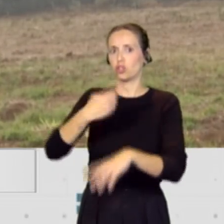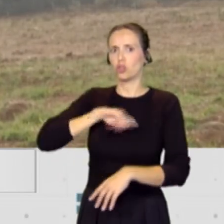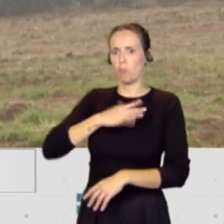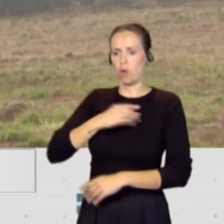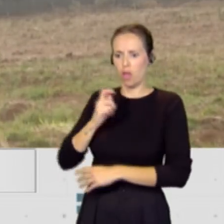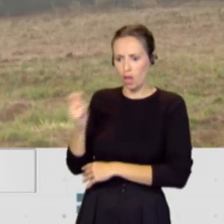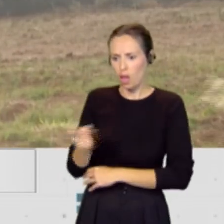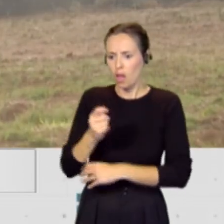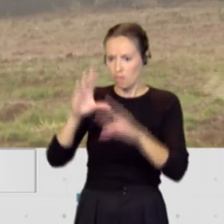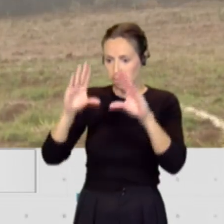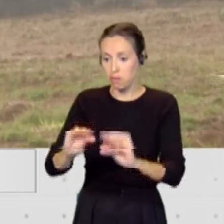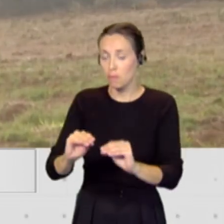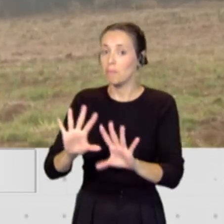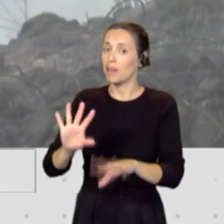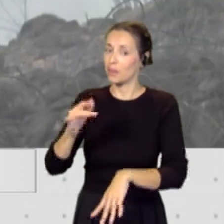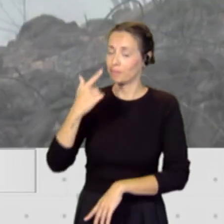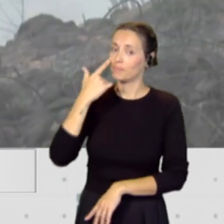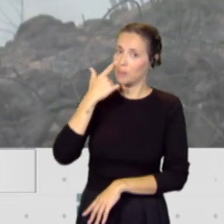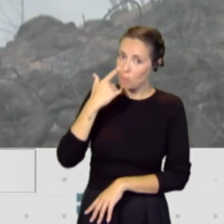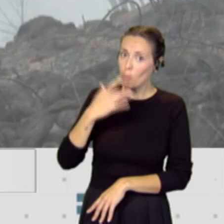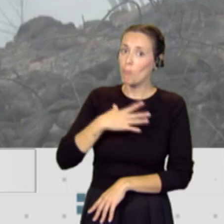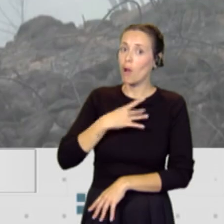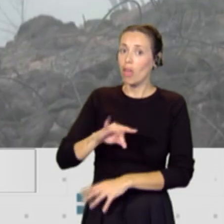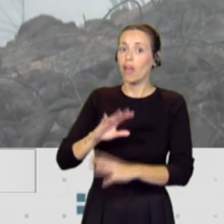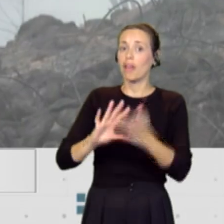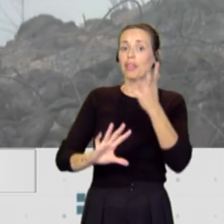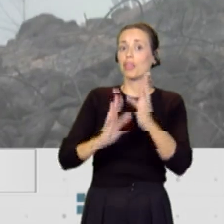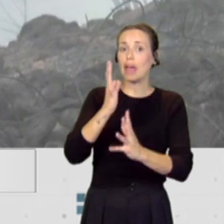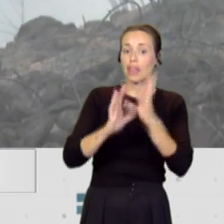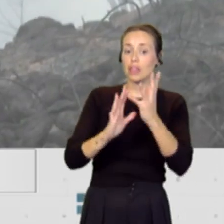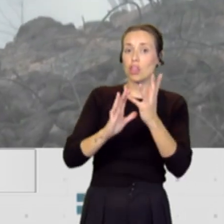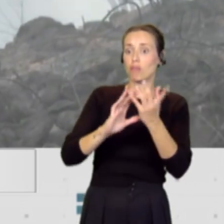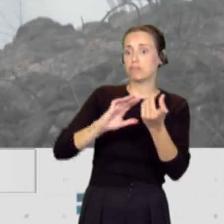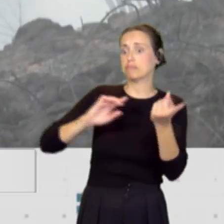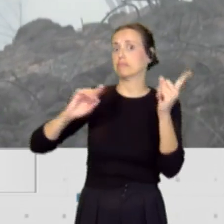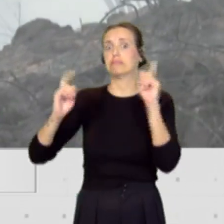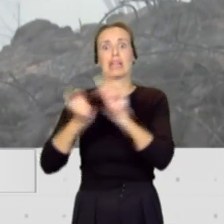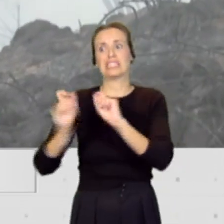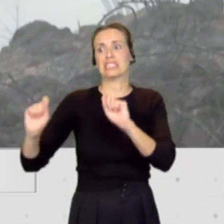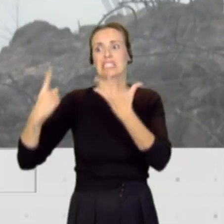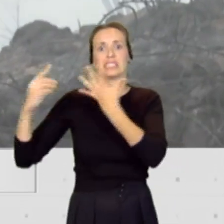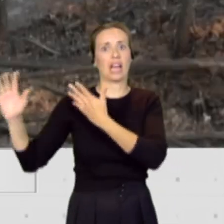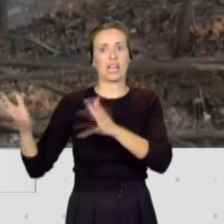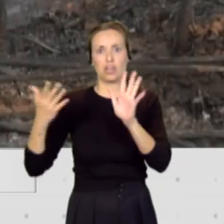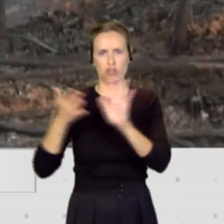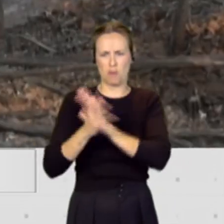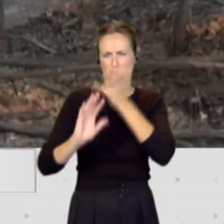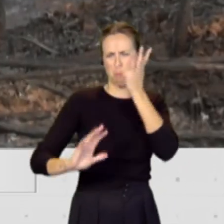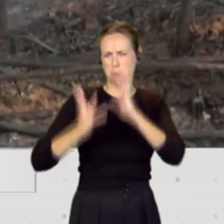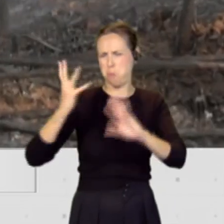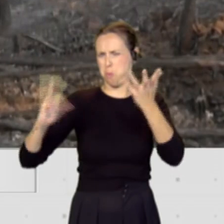pero ya vemos que los incendios pasan a incendios de sexta generación cuando ya